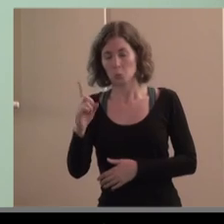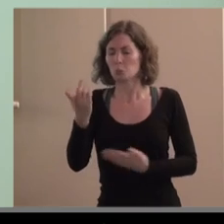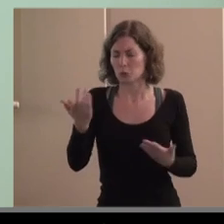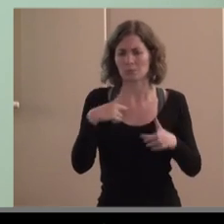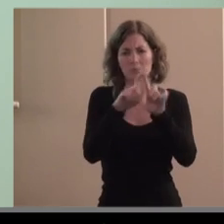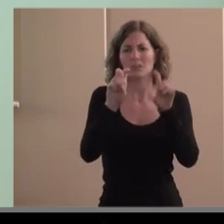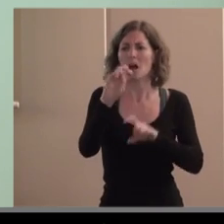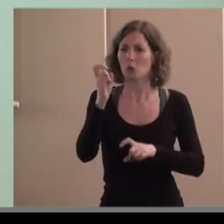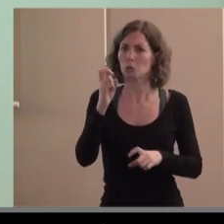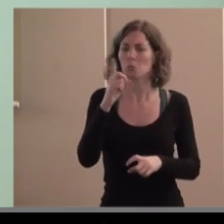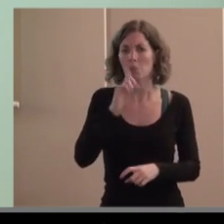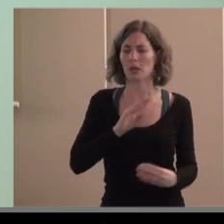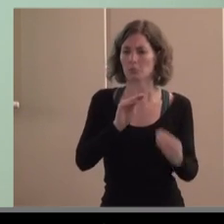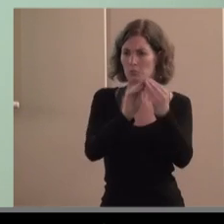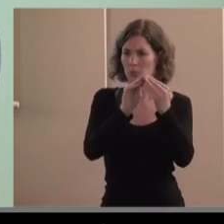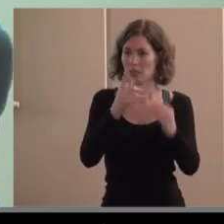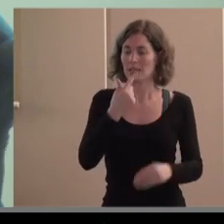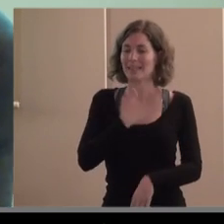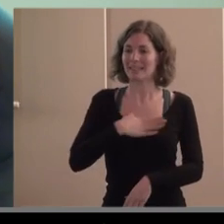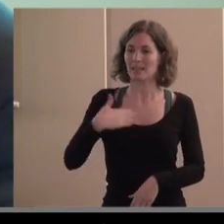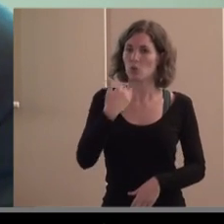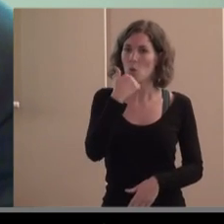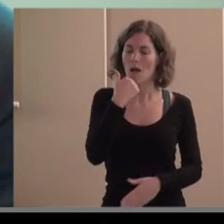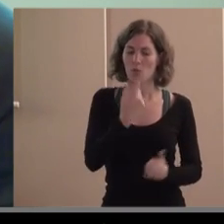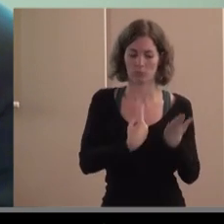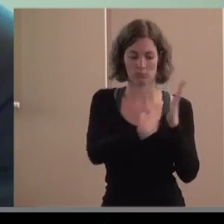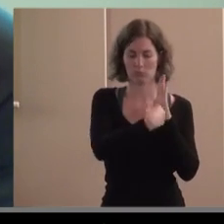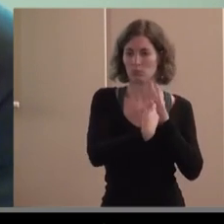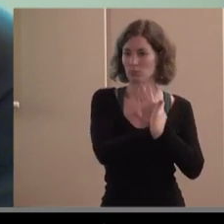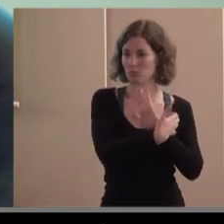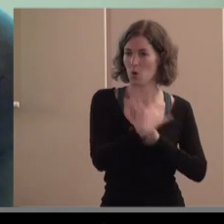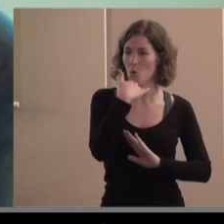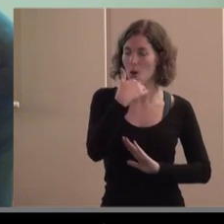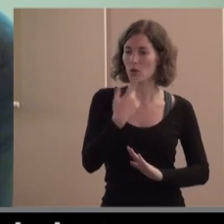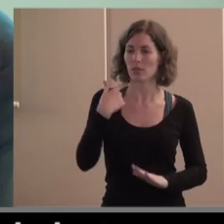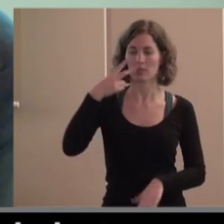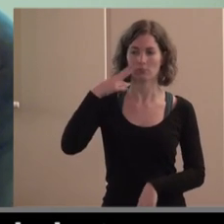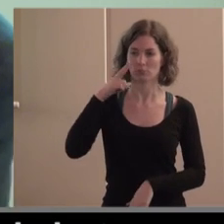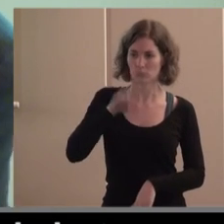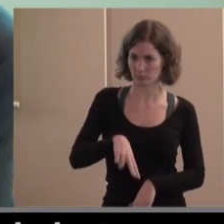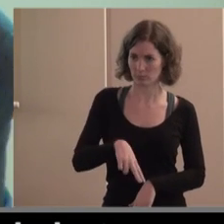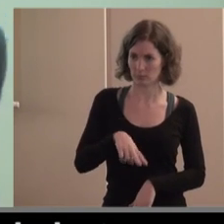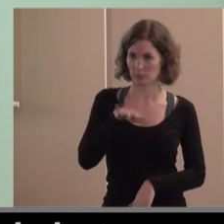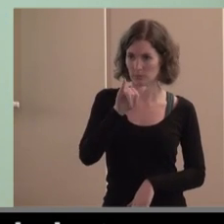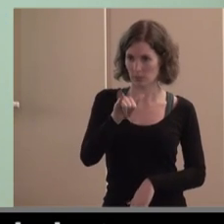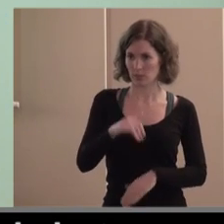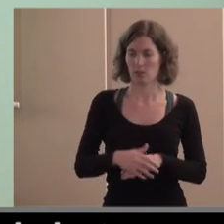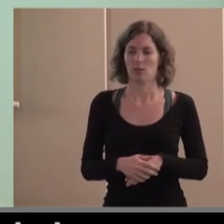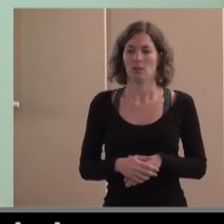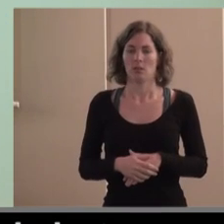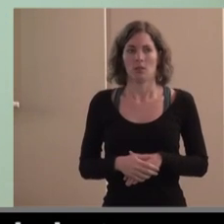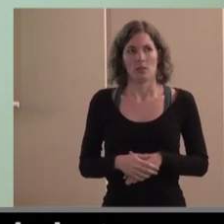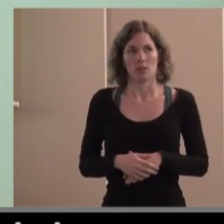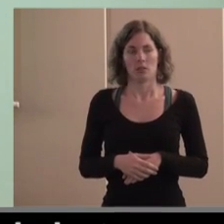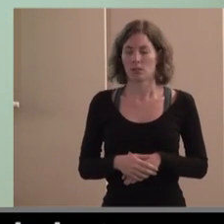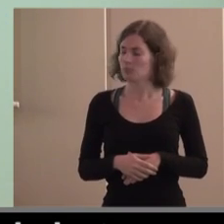que haya cláusulas que haya un reconocimiento y que hubiera cláusulas la economía social reclama participar en las alianzas público-privadas para desarrollar ese tipo de servicios